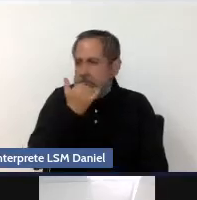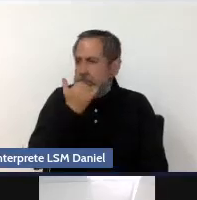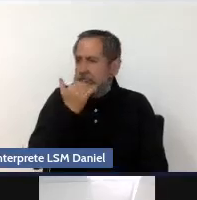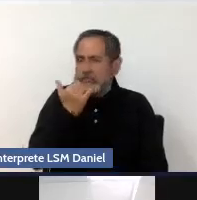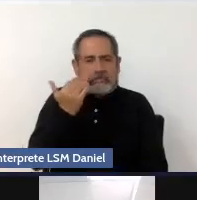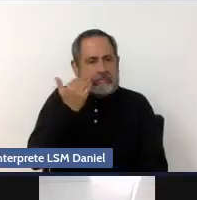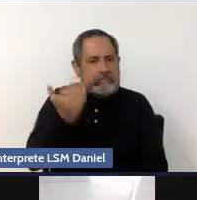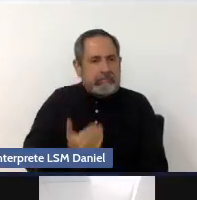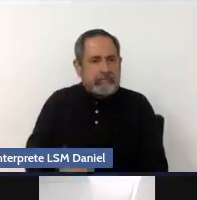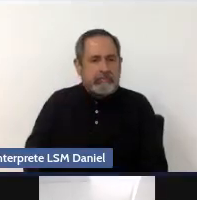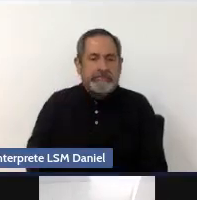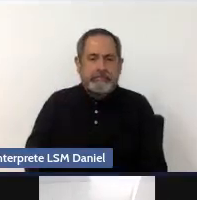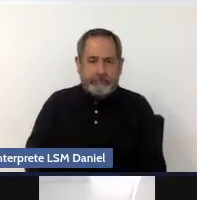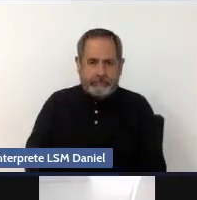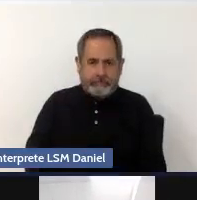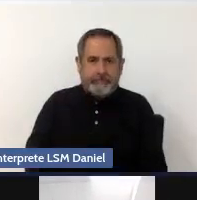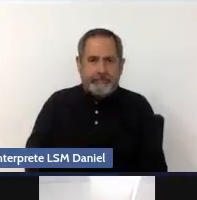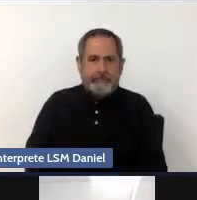La que sigue, por favor.